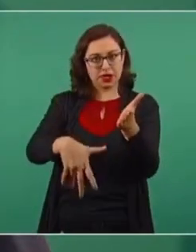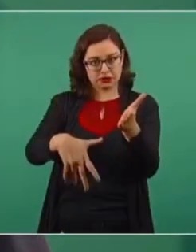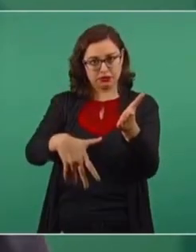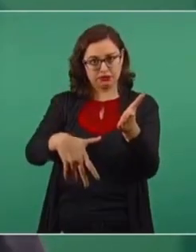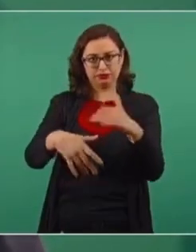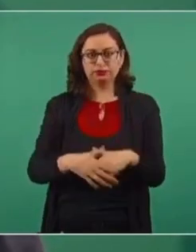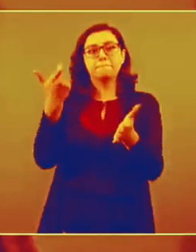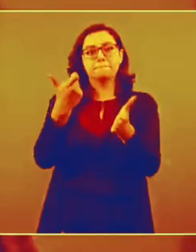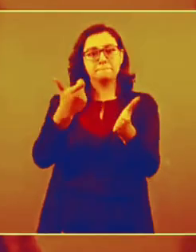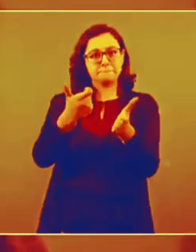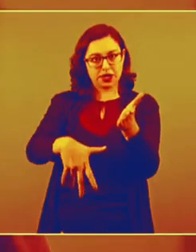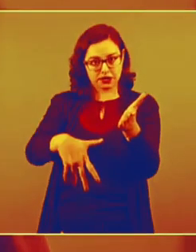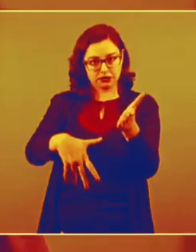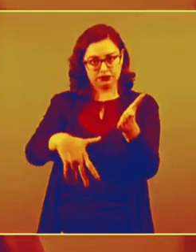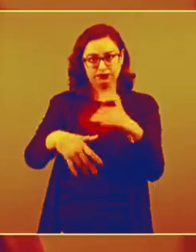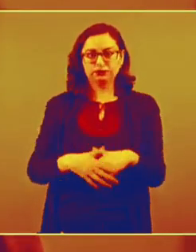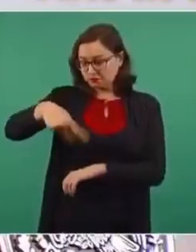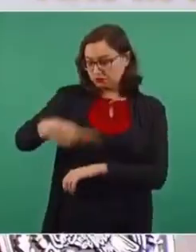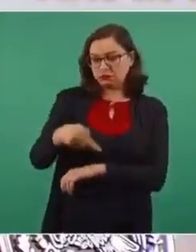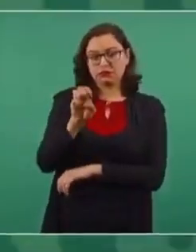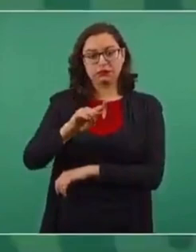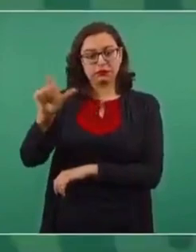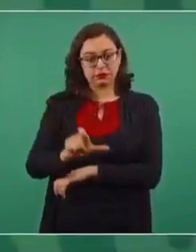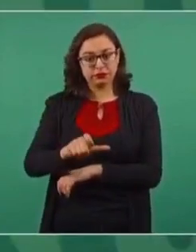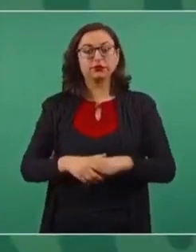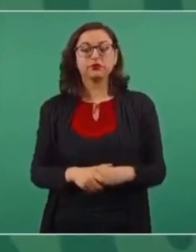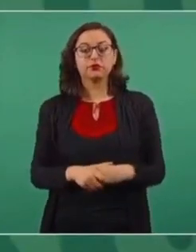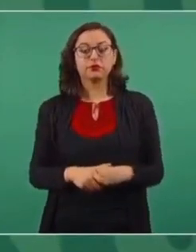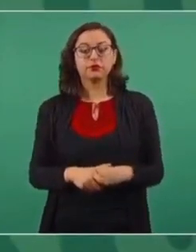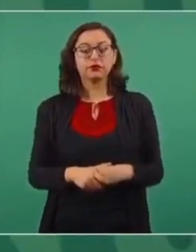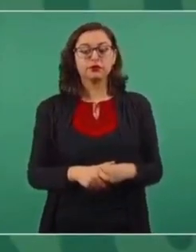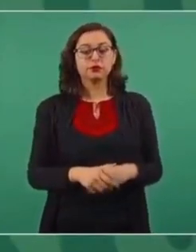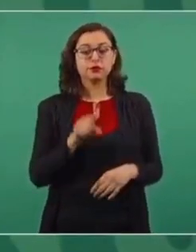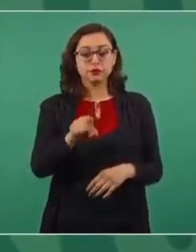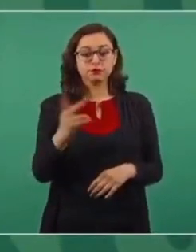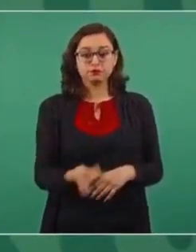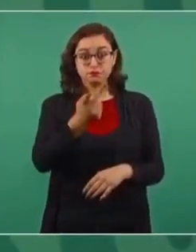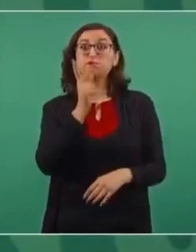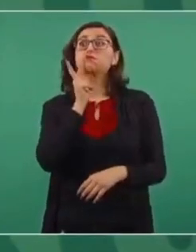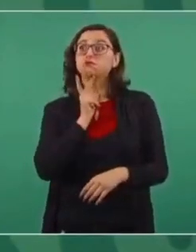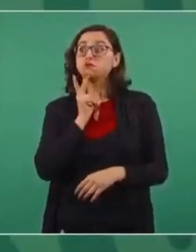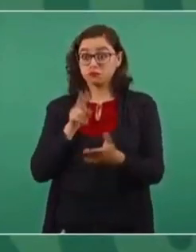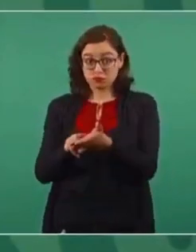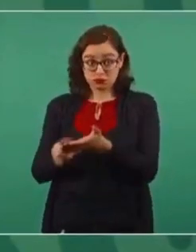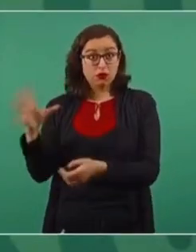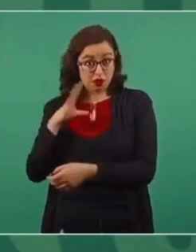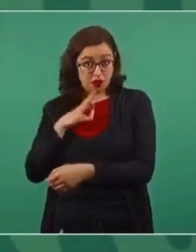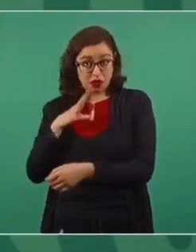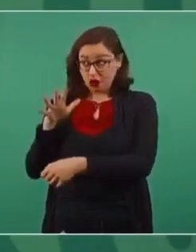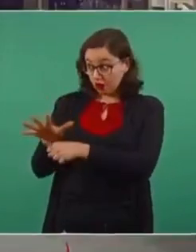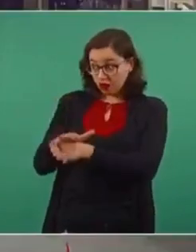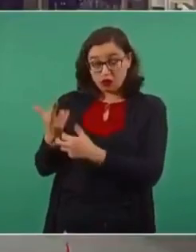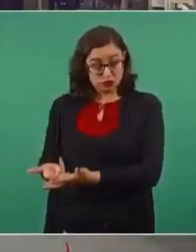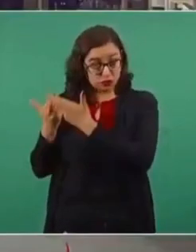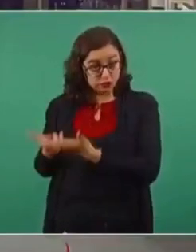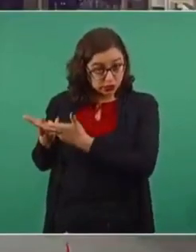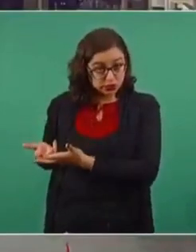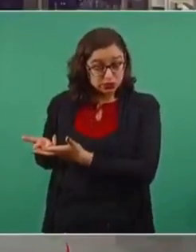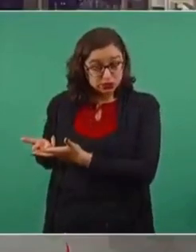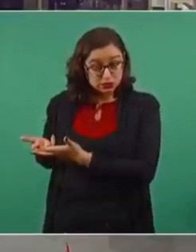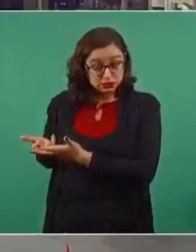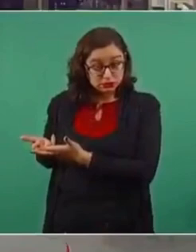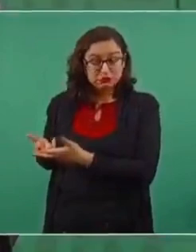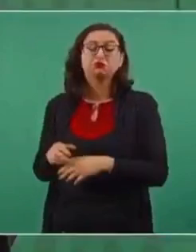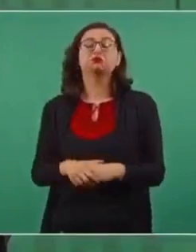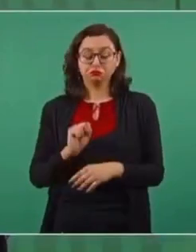que no haya gasolinazos, que no haya gasolinazos. Entonces tú me preguntas si vamos a tener materia prima suficiente para producir las gasolinas en